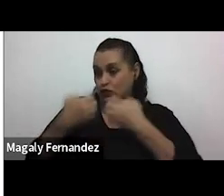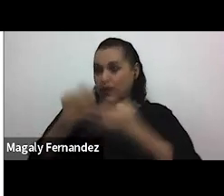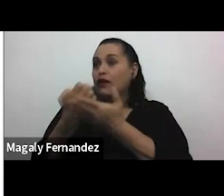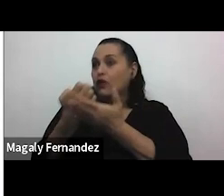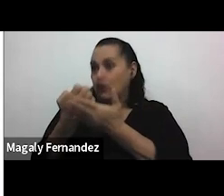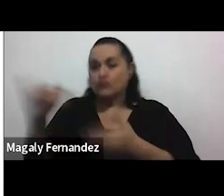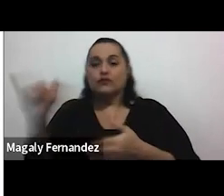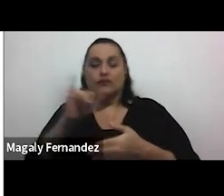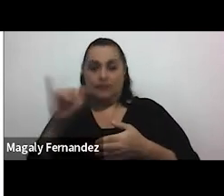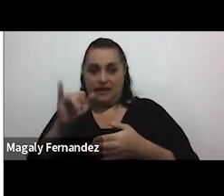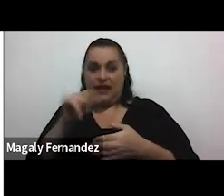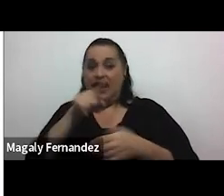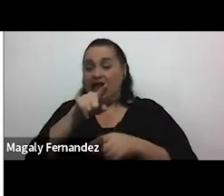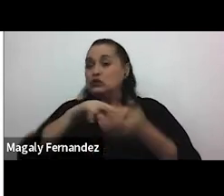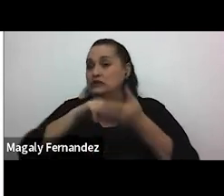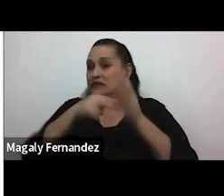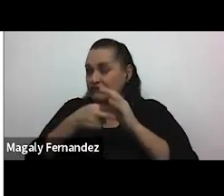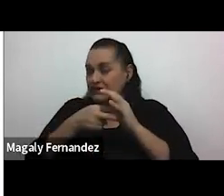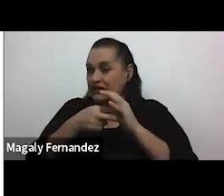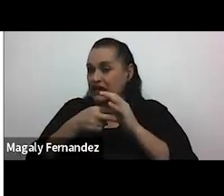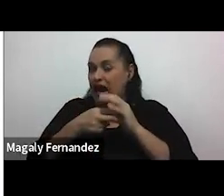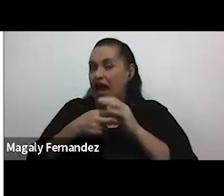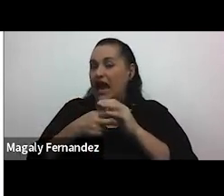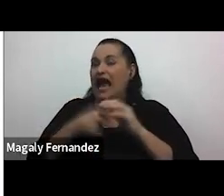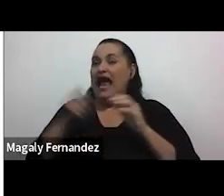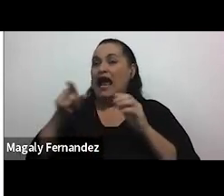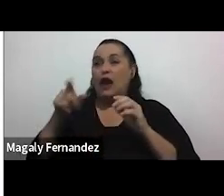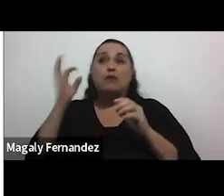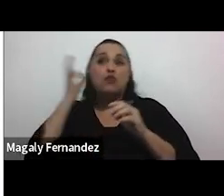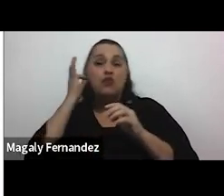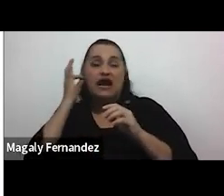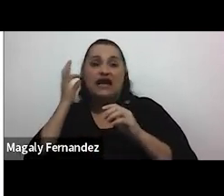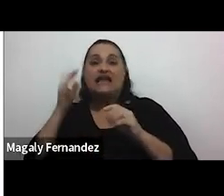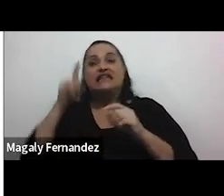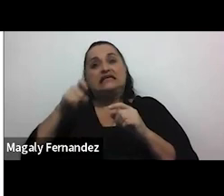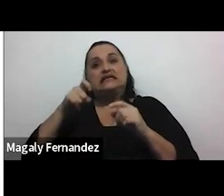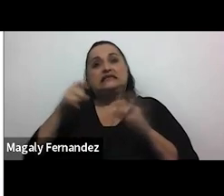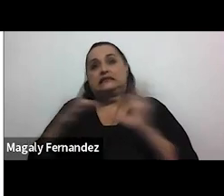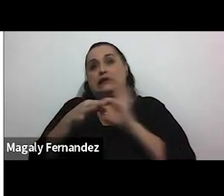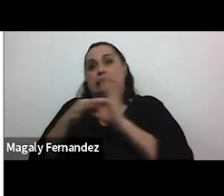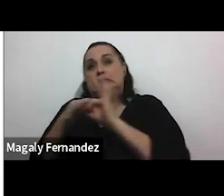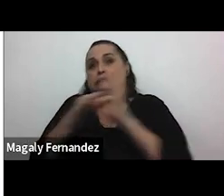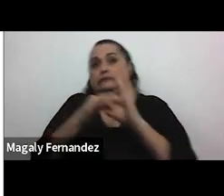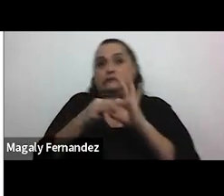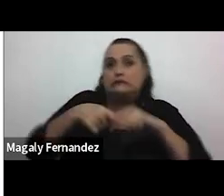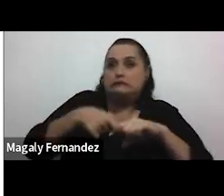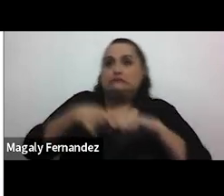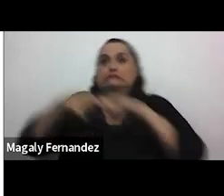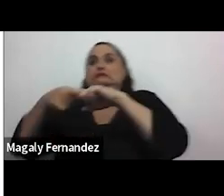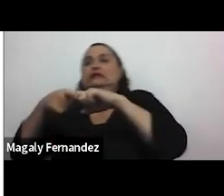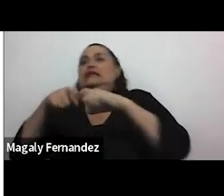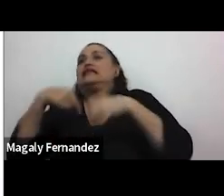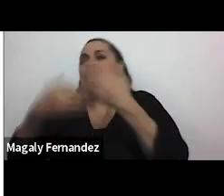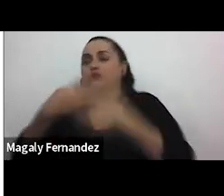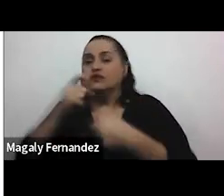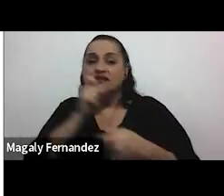esto hace también que se genere un enganche diferente en cuanto a las relaciones, que después dificulta